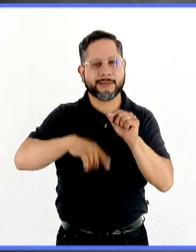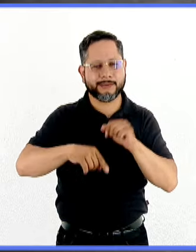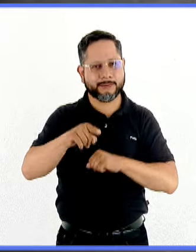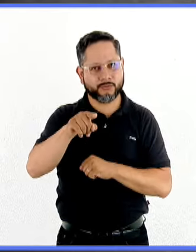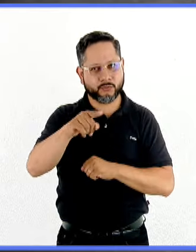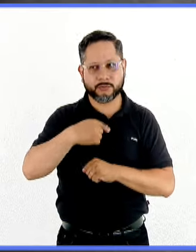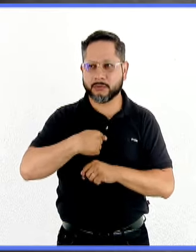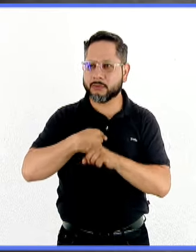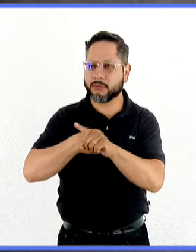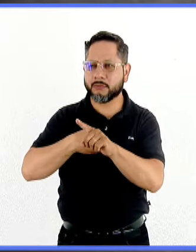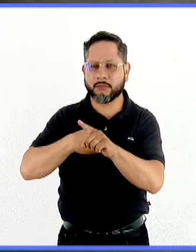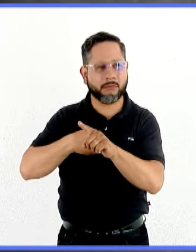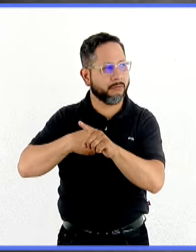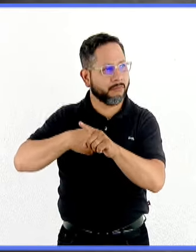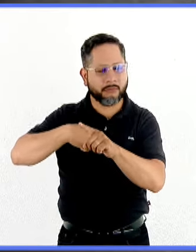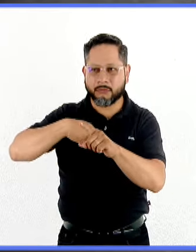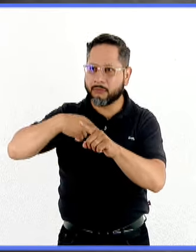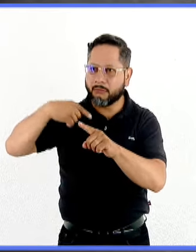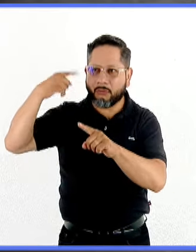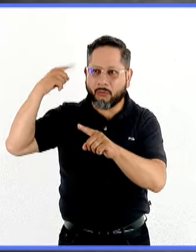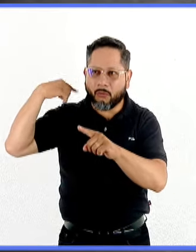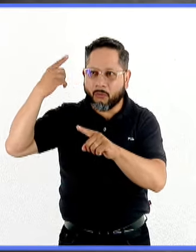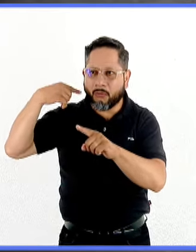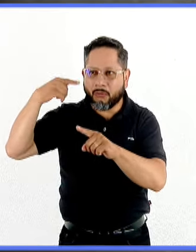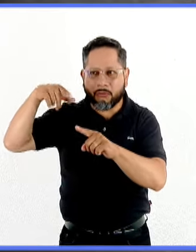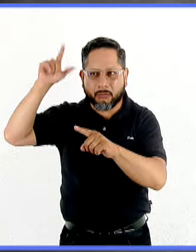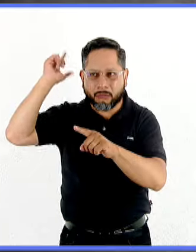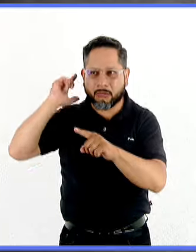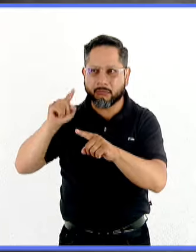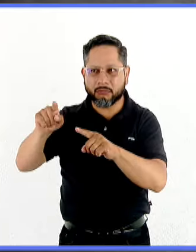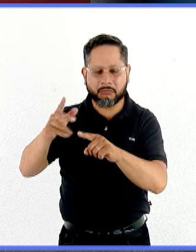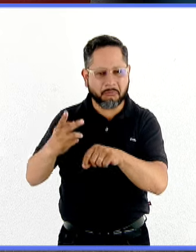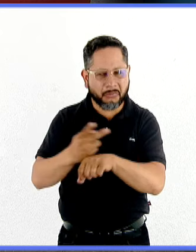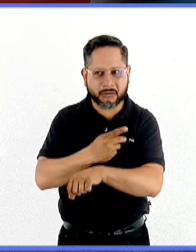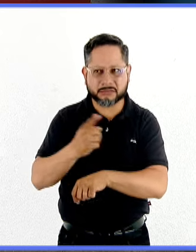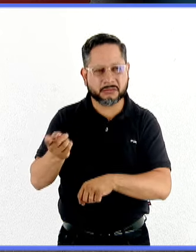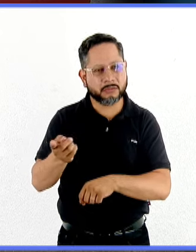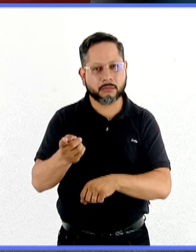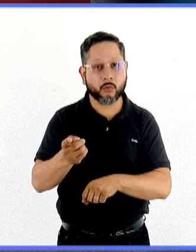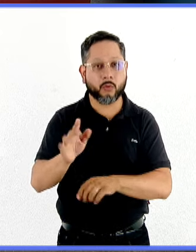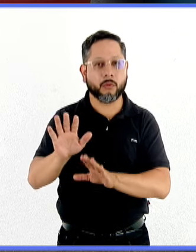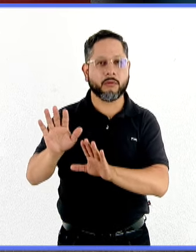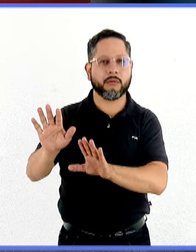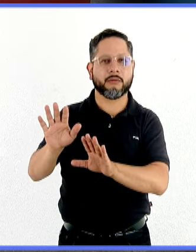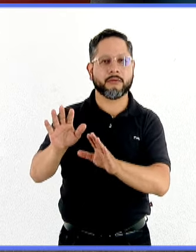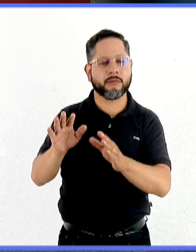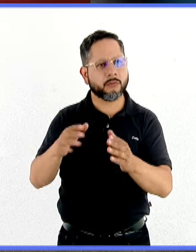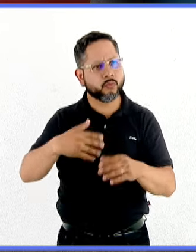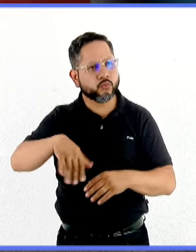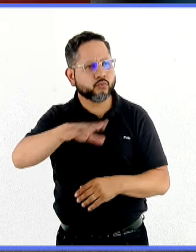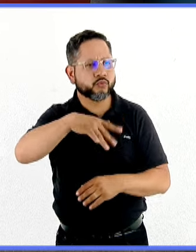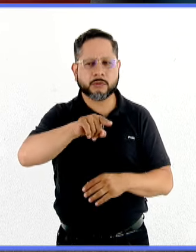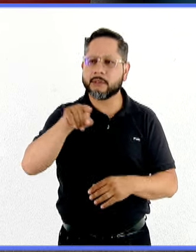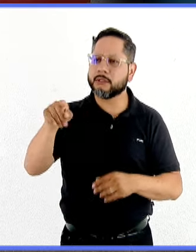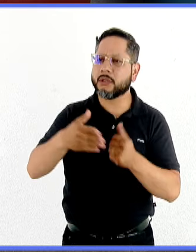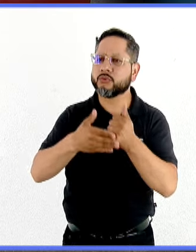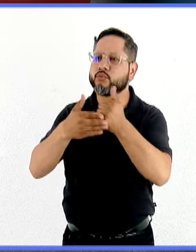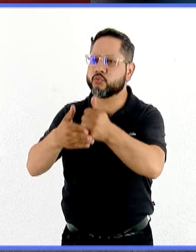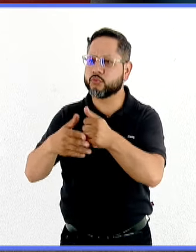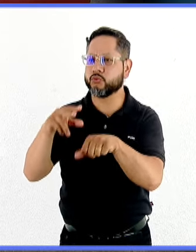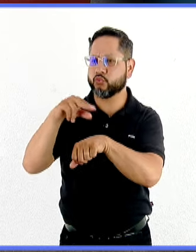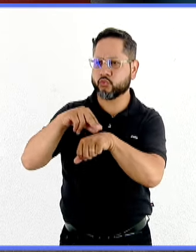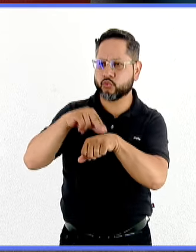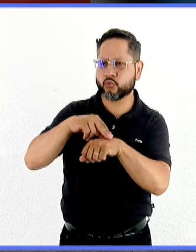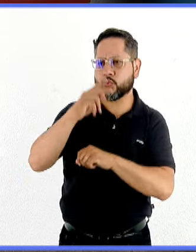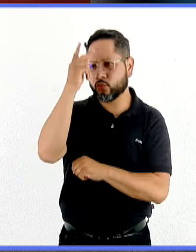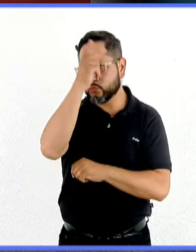estás loco, estás, si no más vienes, algo te está pasando, entonces hay que buscar ayuda, sin ponerle el nombre, ¿no? Entonces, el hecho de que